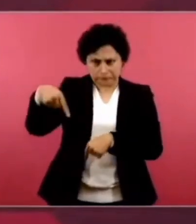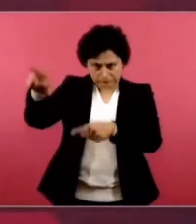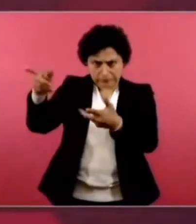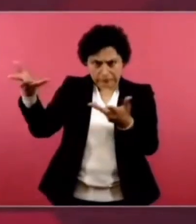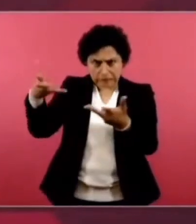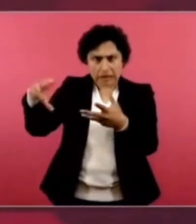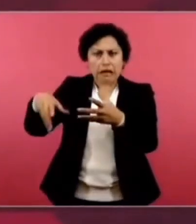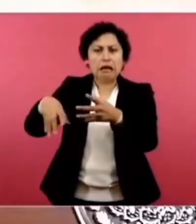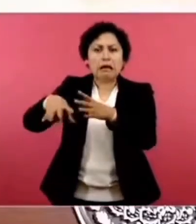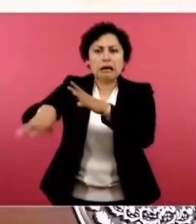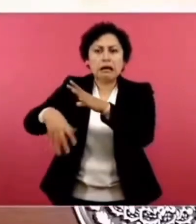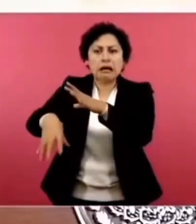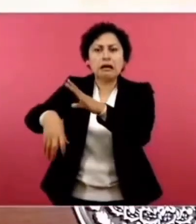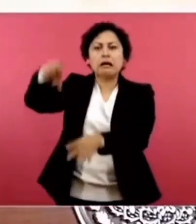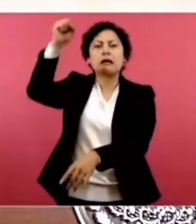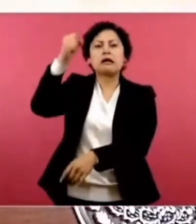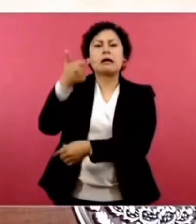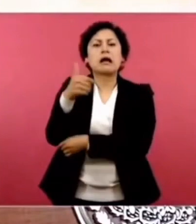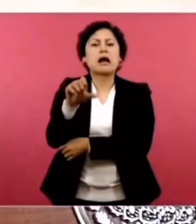supuestamente más gas.